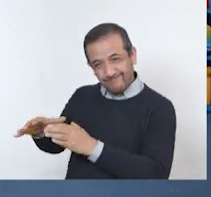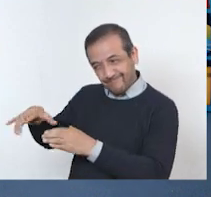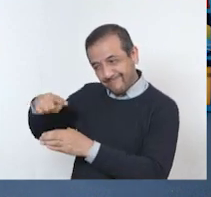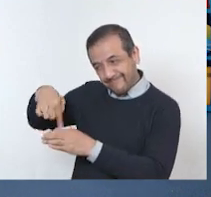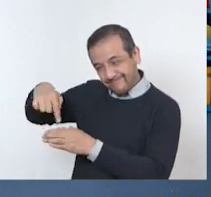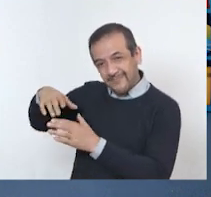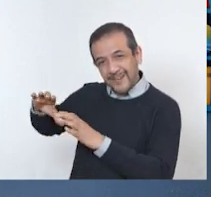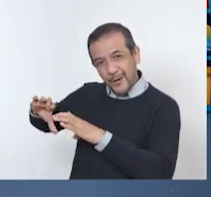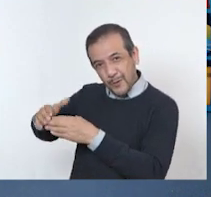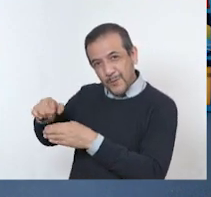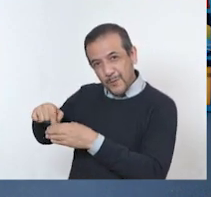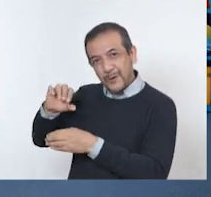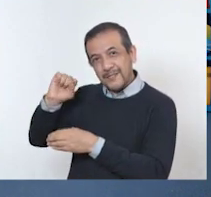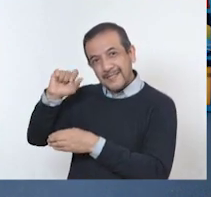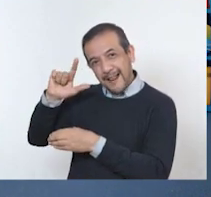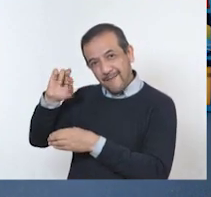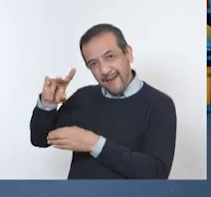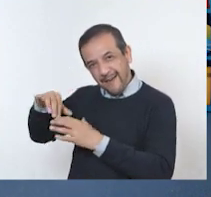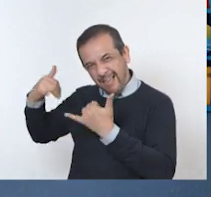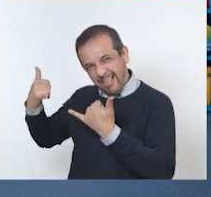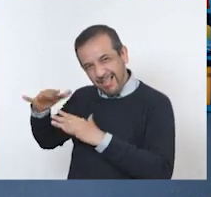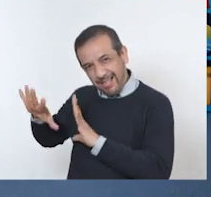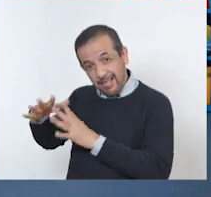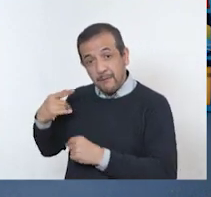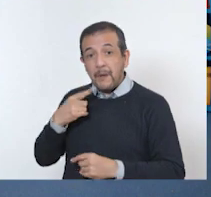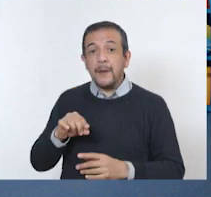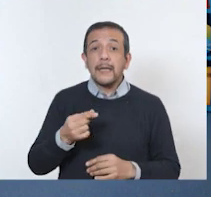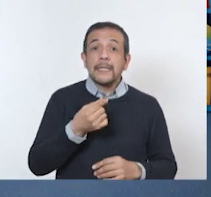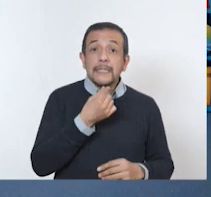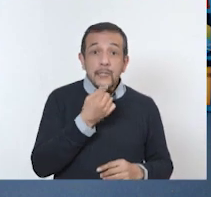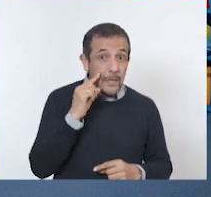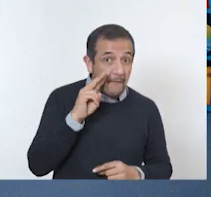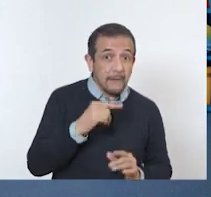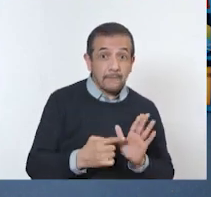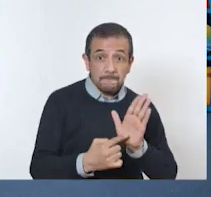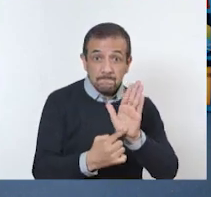ahora con otro animal más. Vamos a ver si los niños saben qué es.